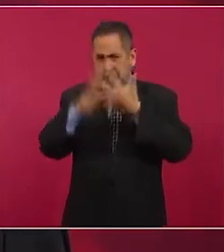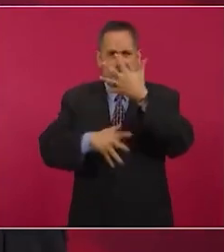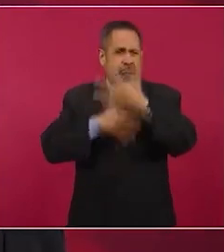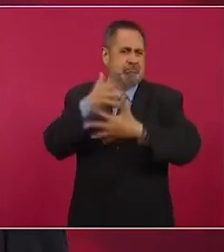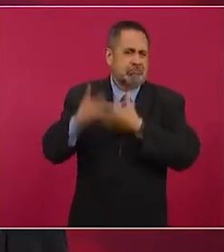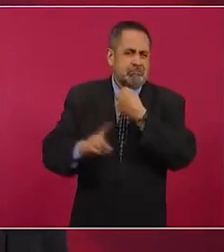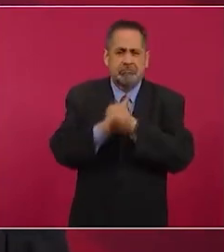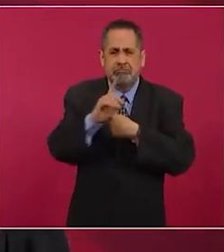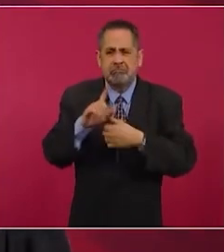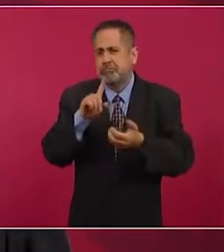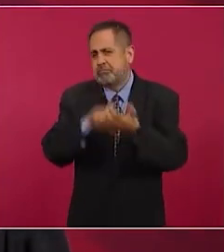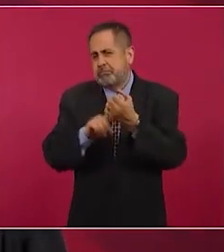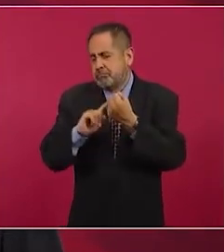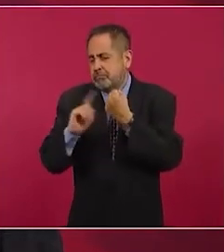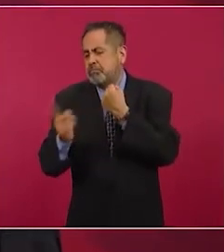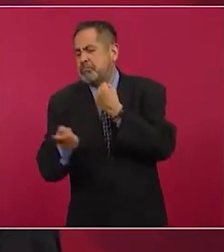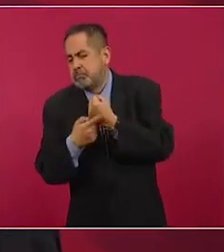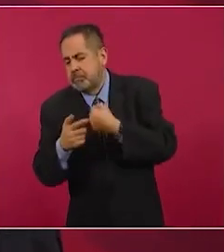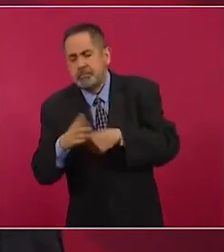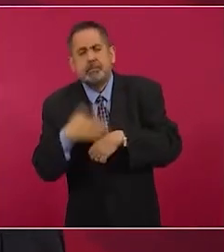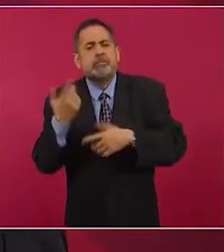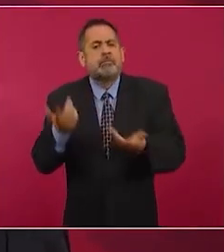las causas de la violencia.